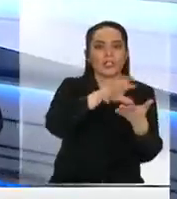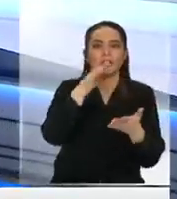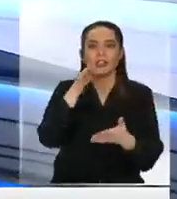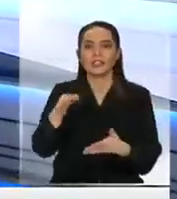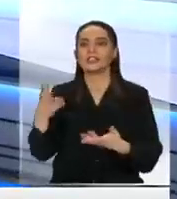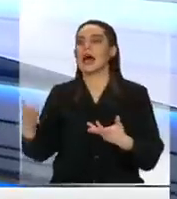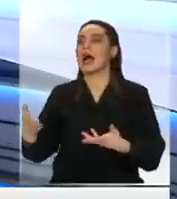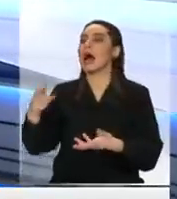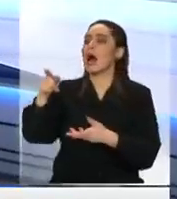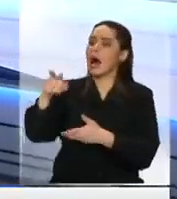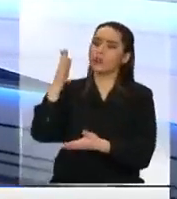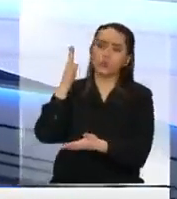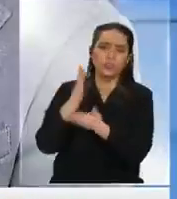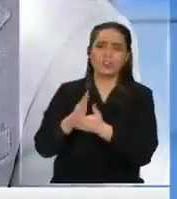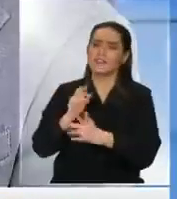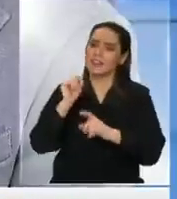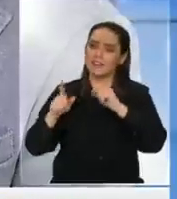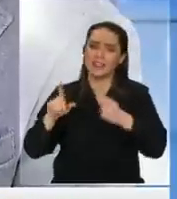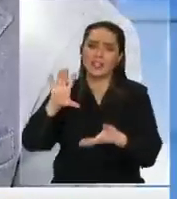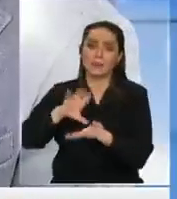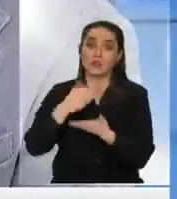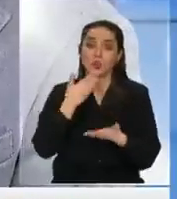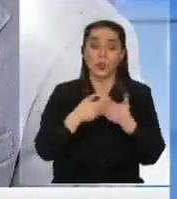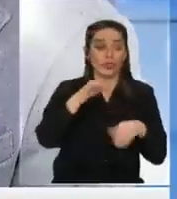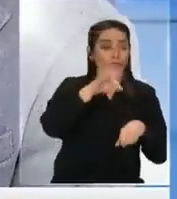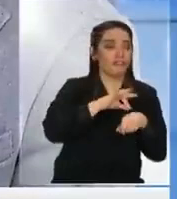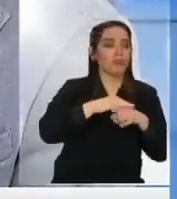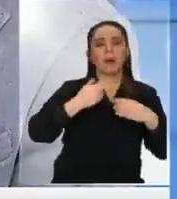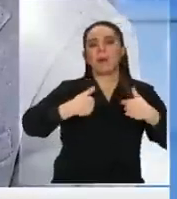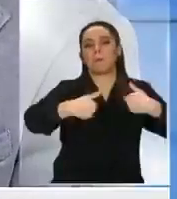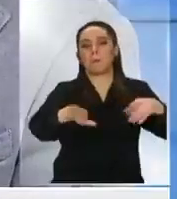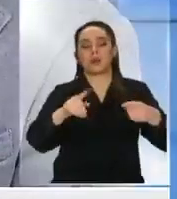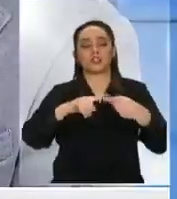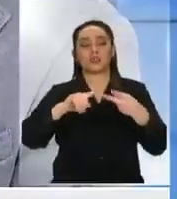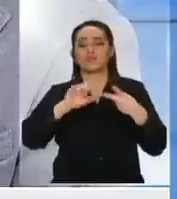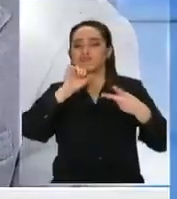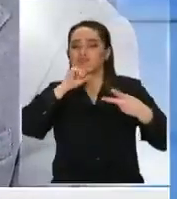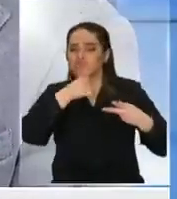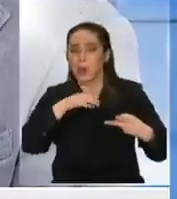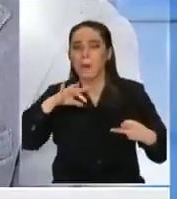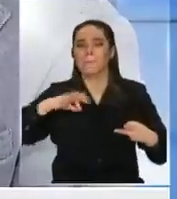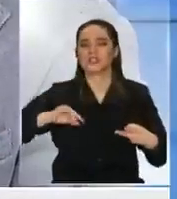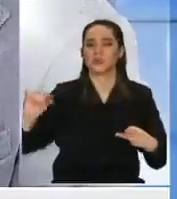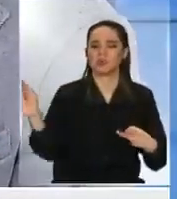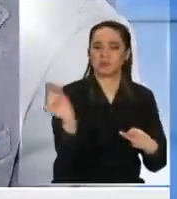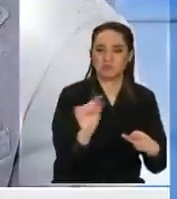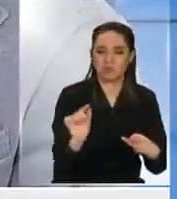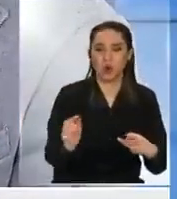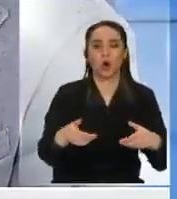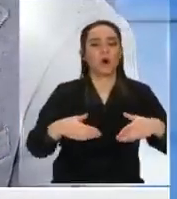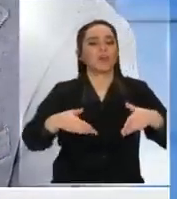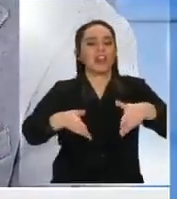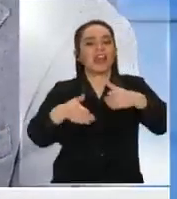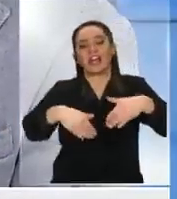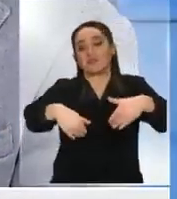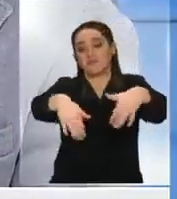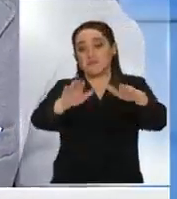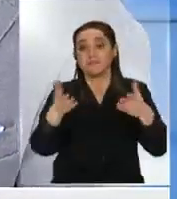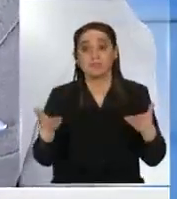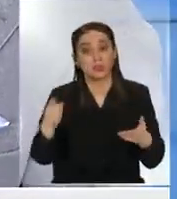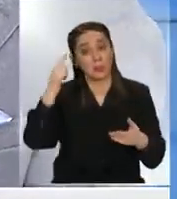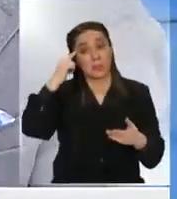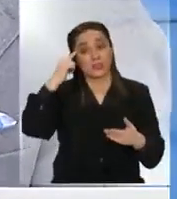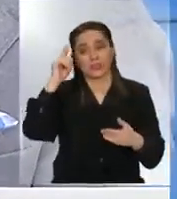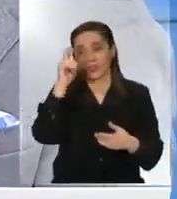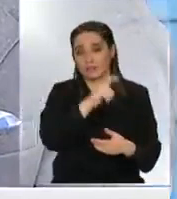patria y cuando te enfermás te deja agotado y cuando te envejeces te deja agotado y te da una pensión miserable o te deja en la calle creo que es